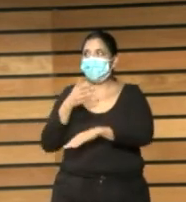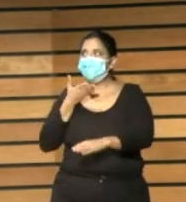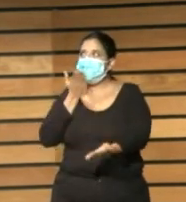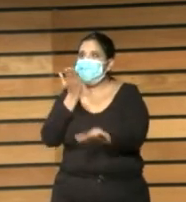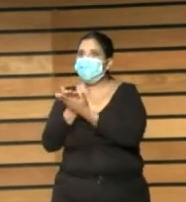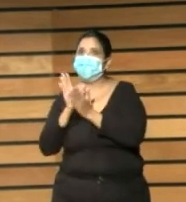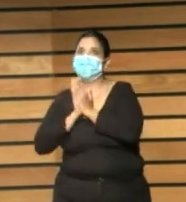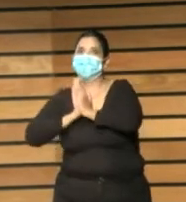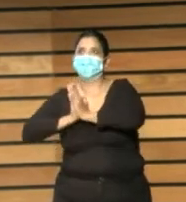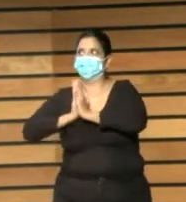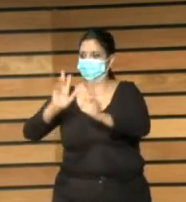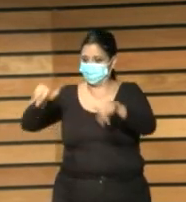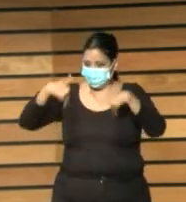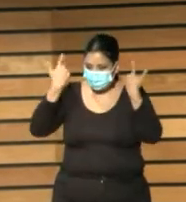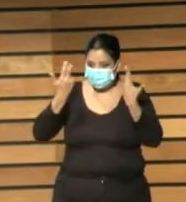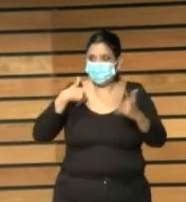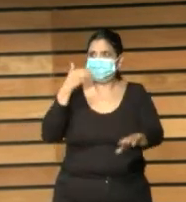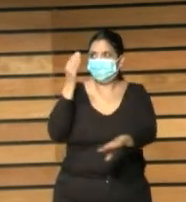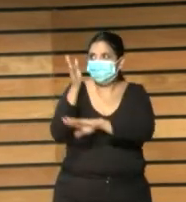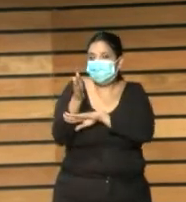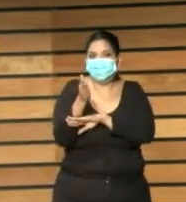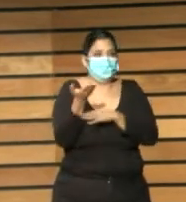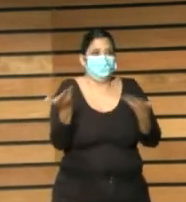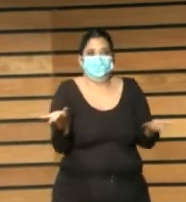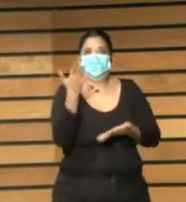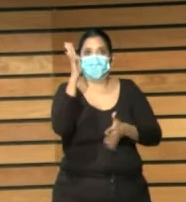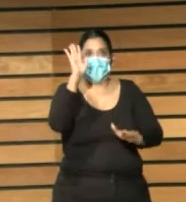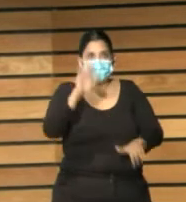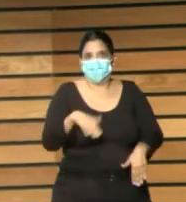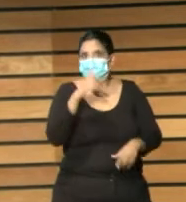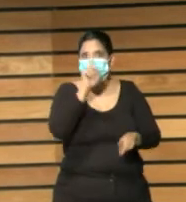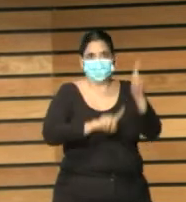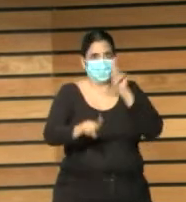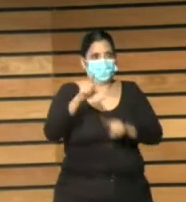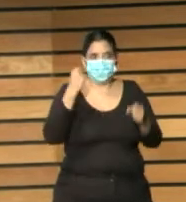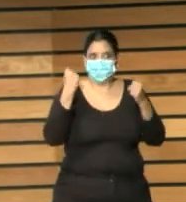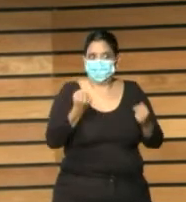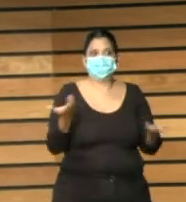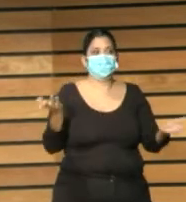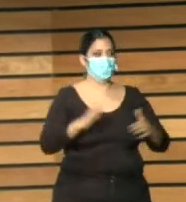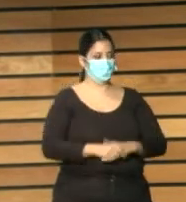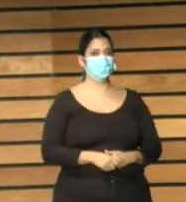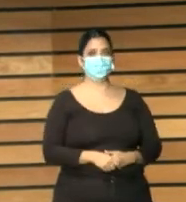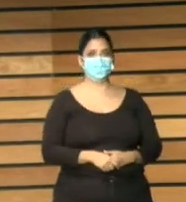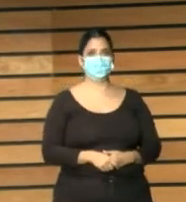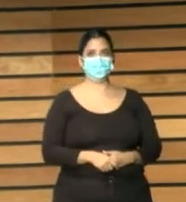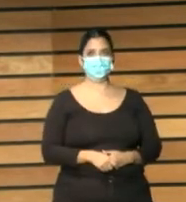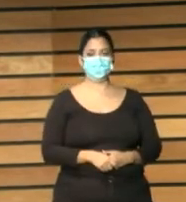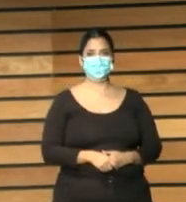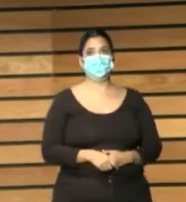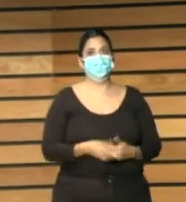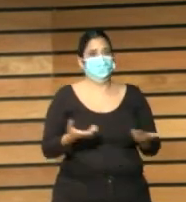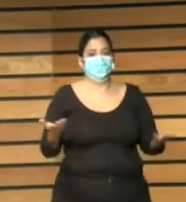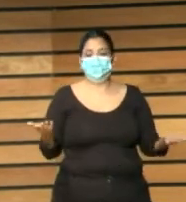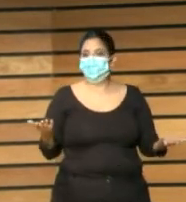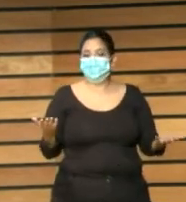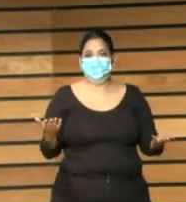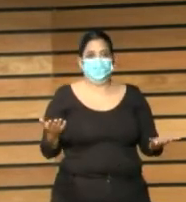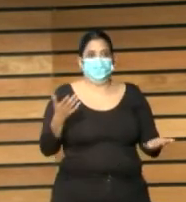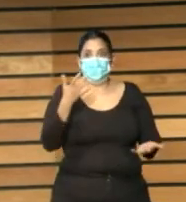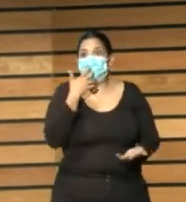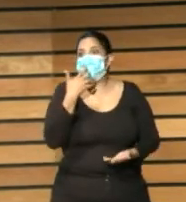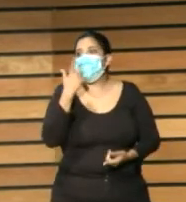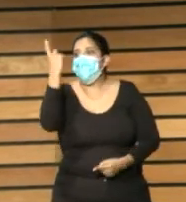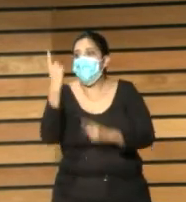y es un hándicap muchísimo mayor que no un posible de pagarse un